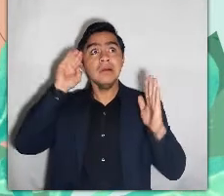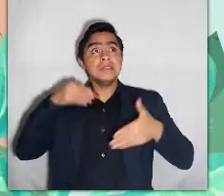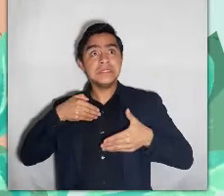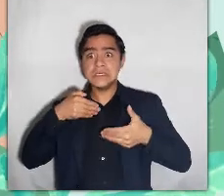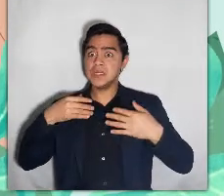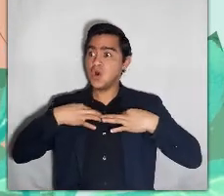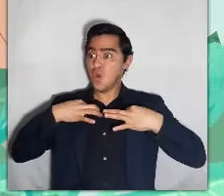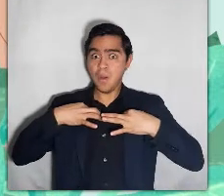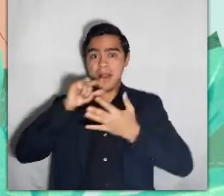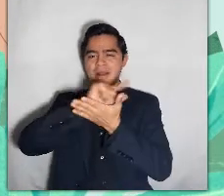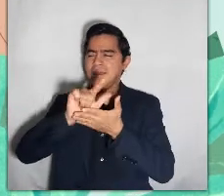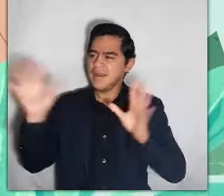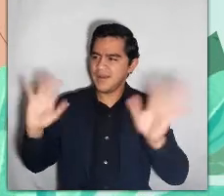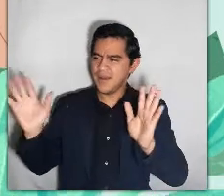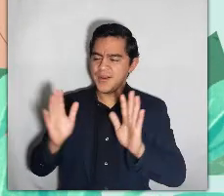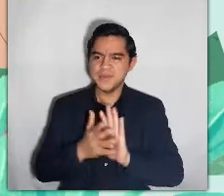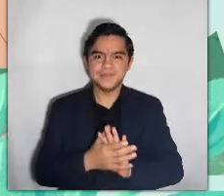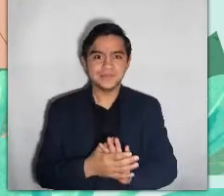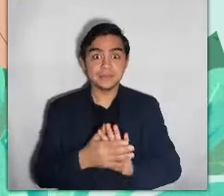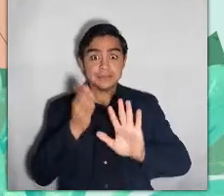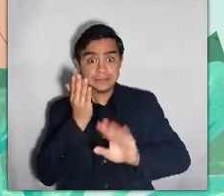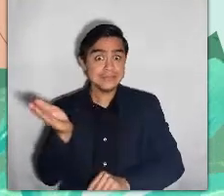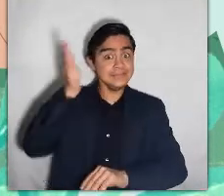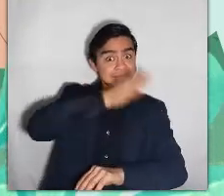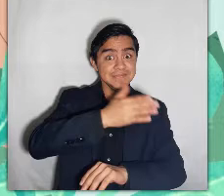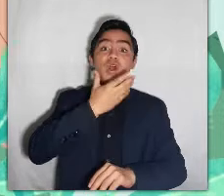únicamente de que la ropa estuviera intachable.